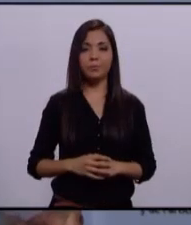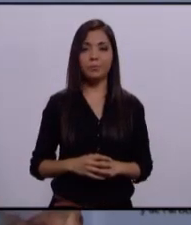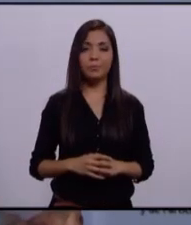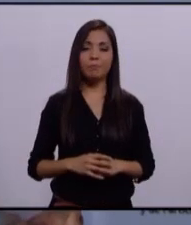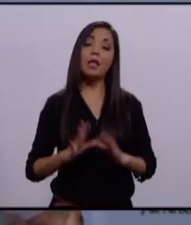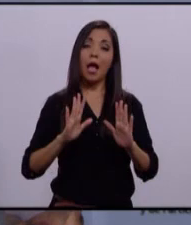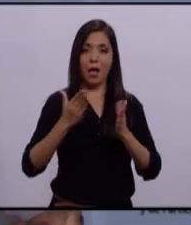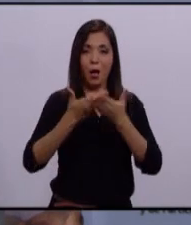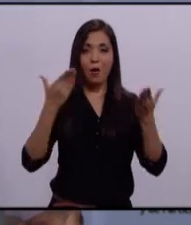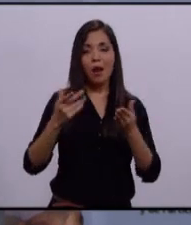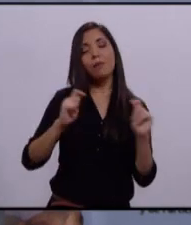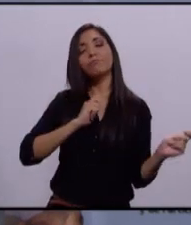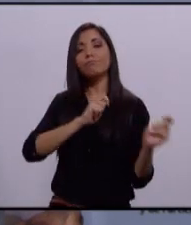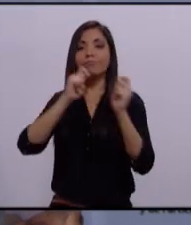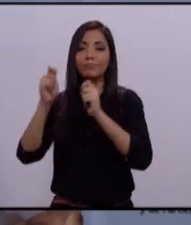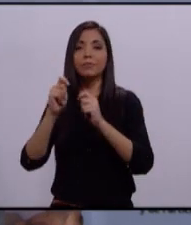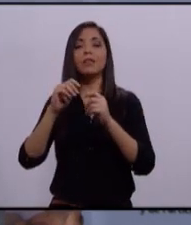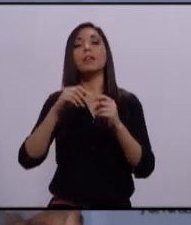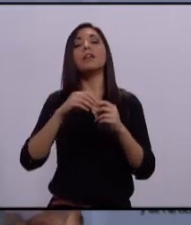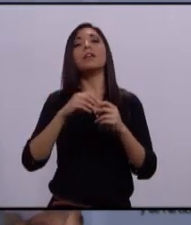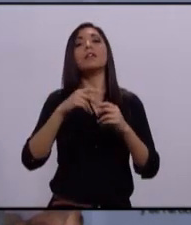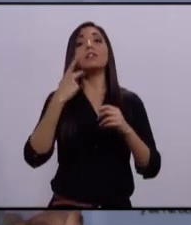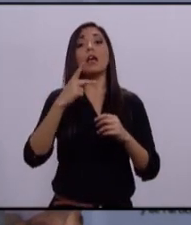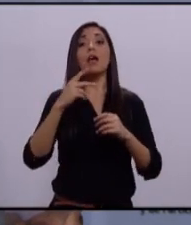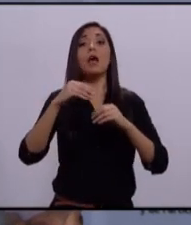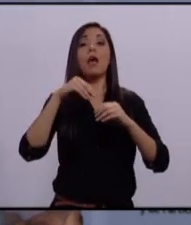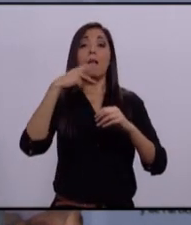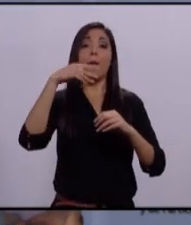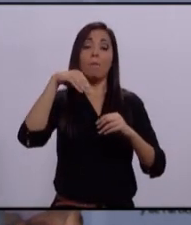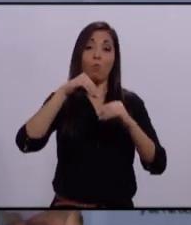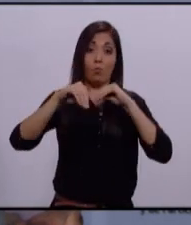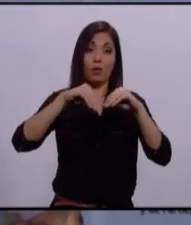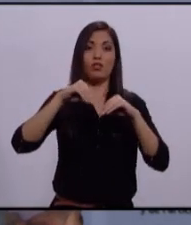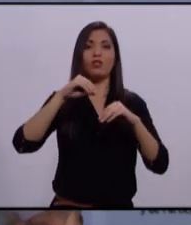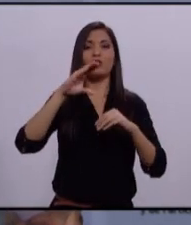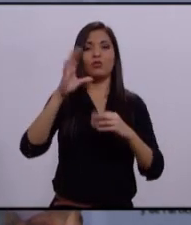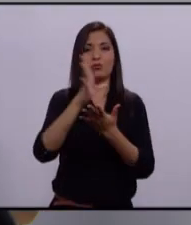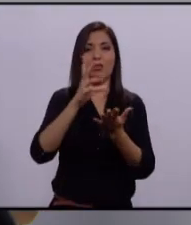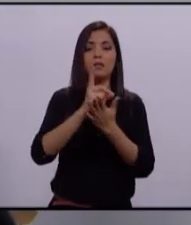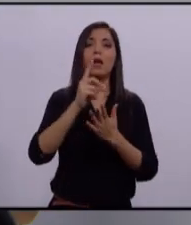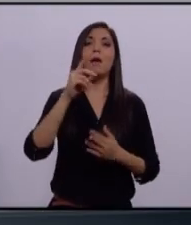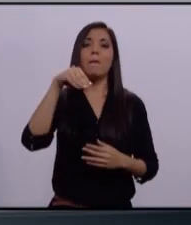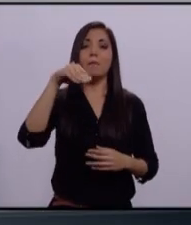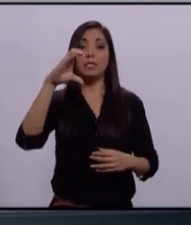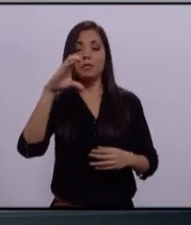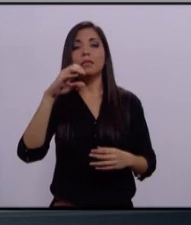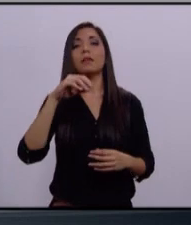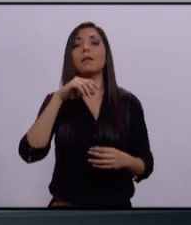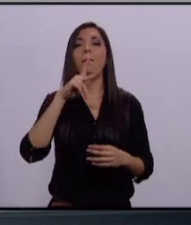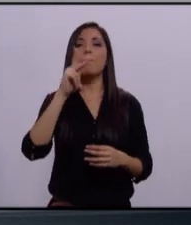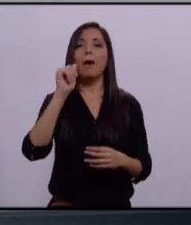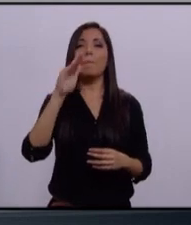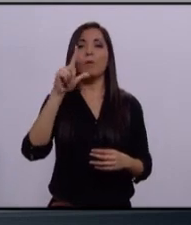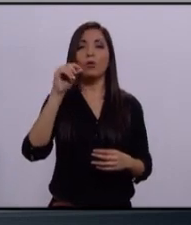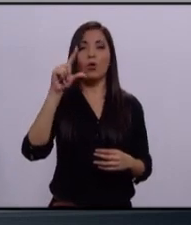Cedemos ahora el uso de la voz al candidato de Movimiento Ciudadano, Pablo Lemus. Muy buenas noches. Soy Pablo Lemus.